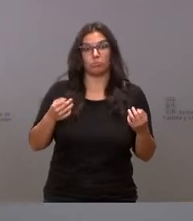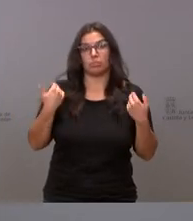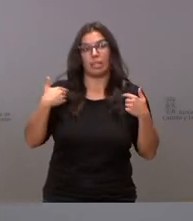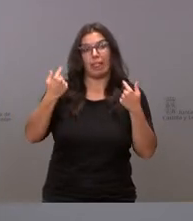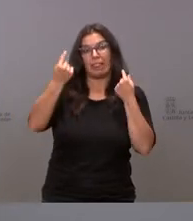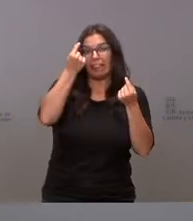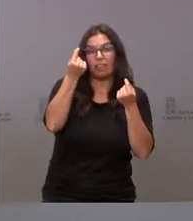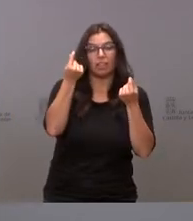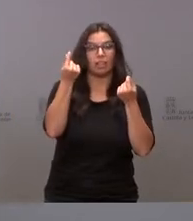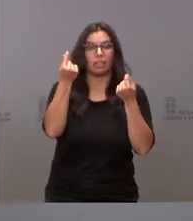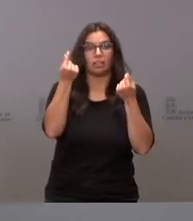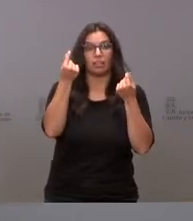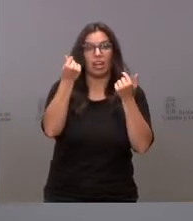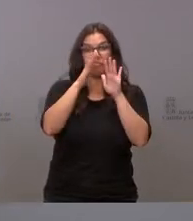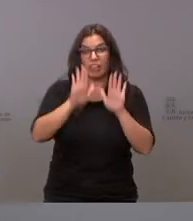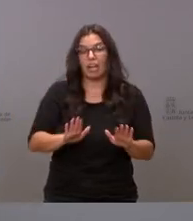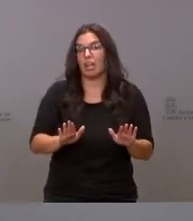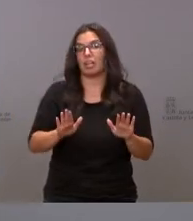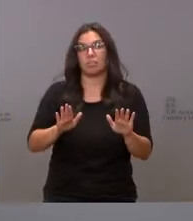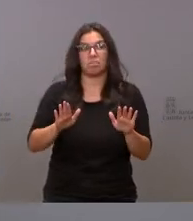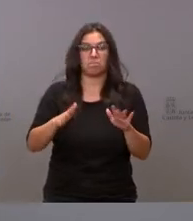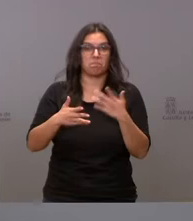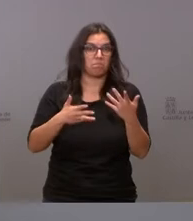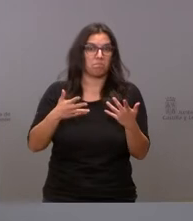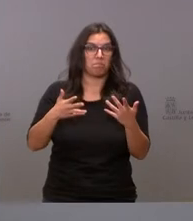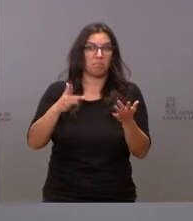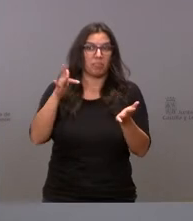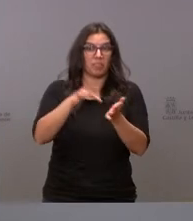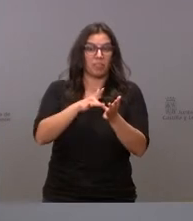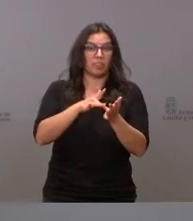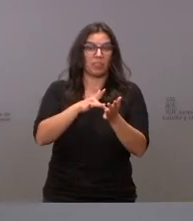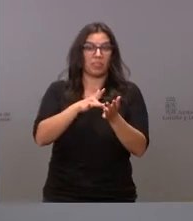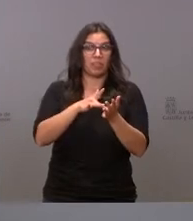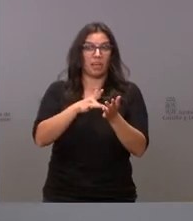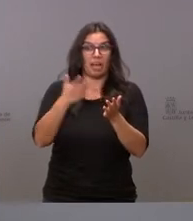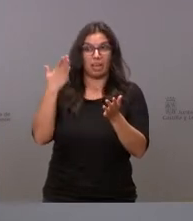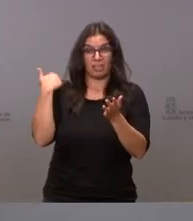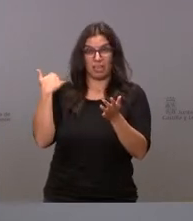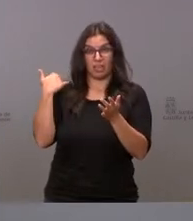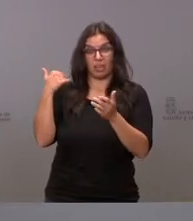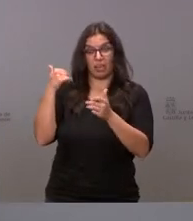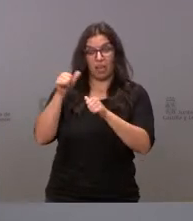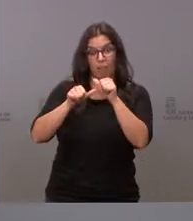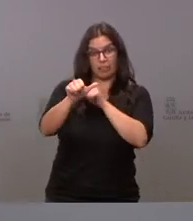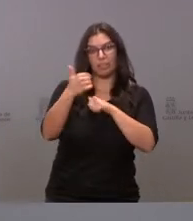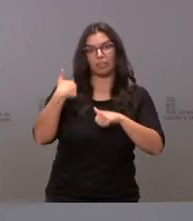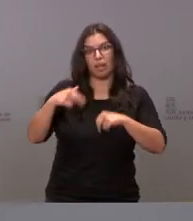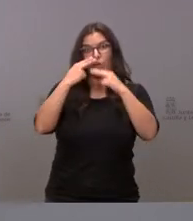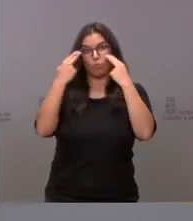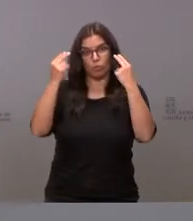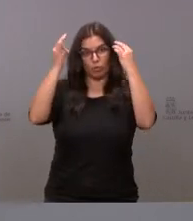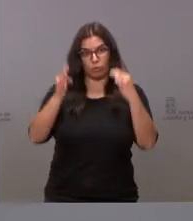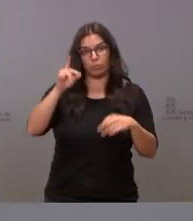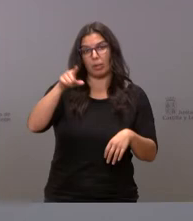finales una vez que también a partir del día de ayer pues se hicieron ya públicos los datos del